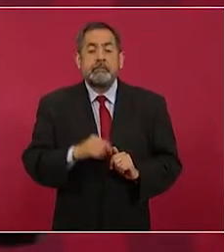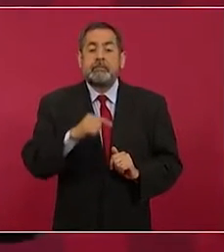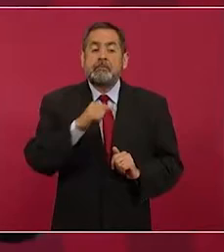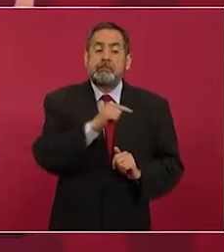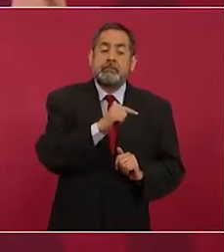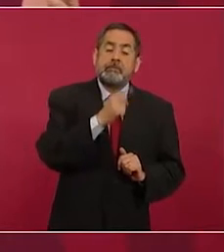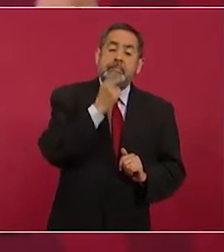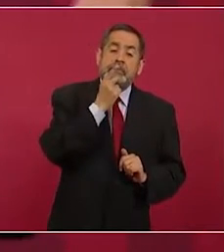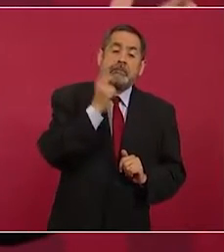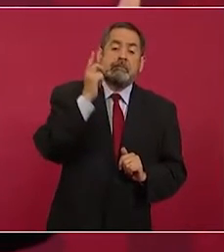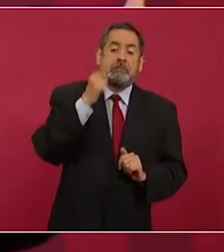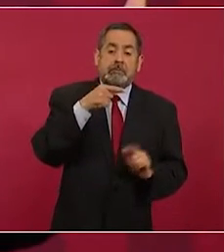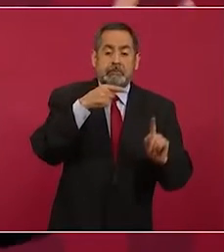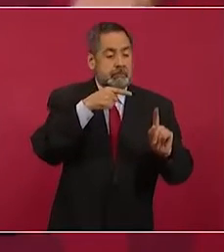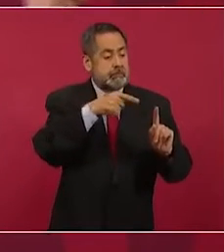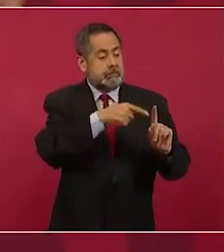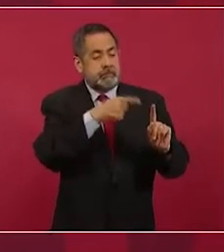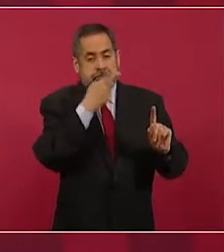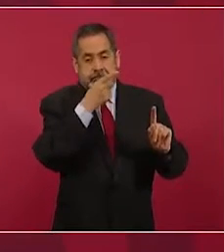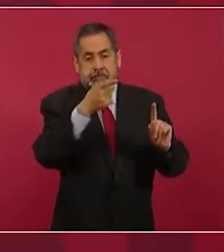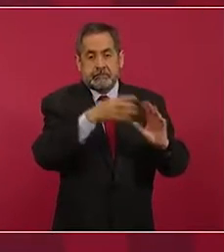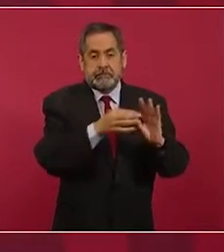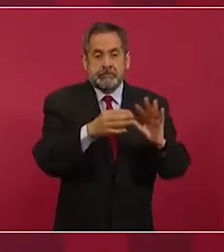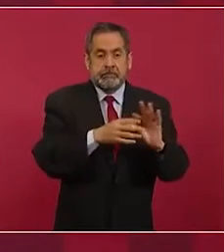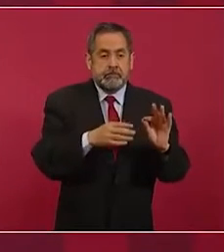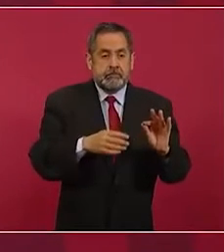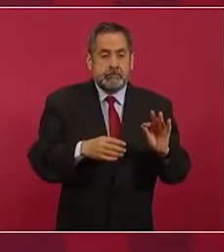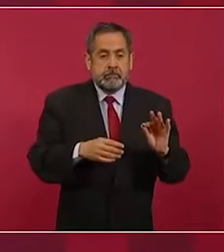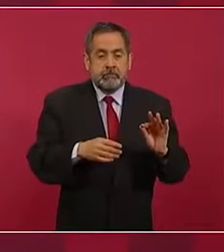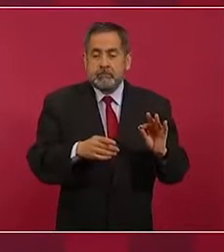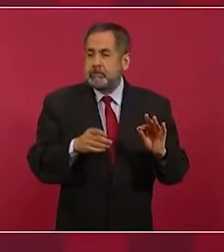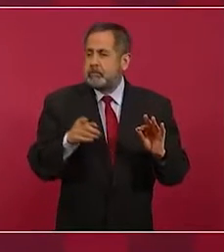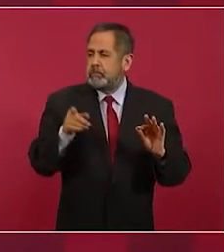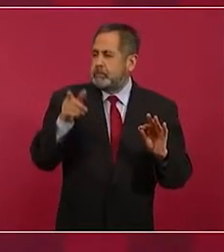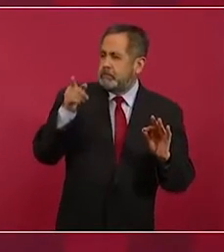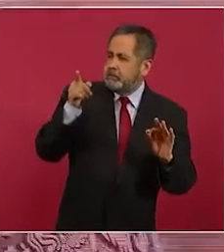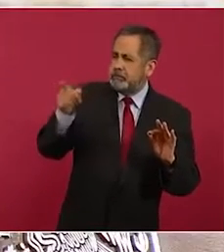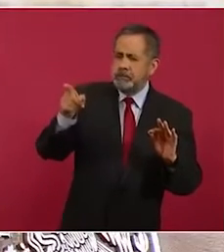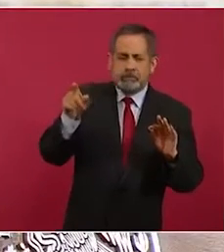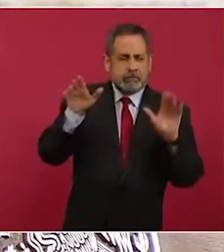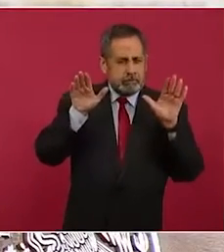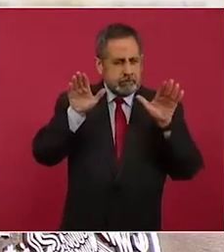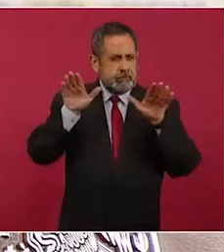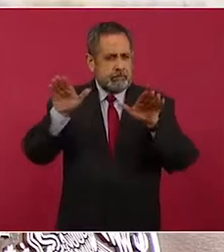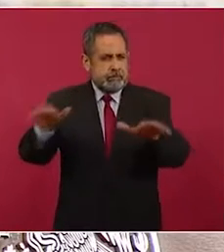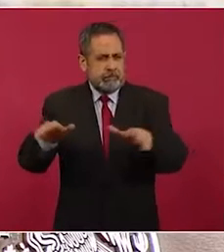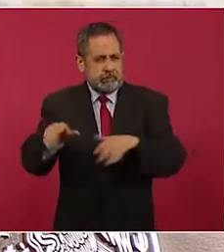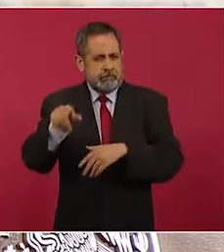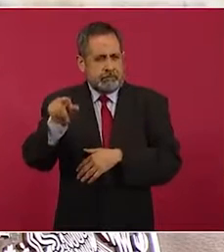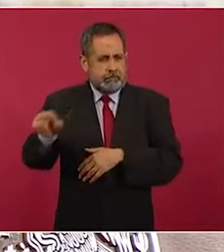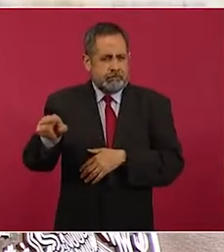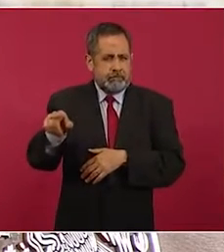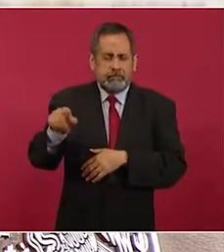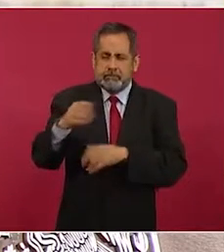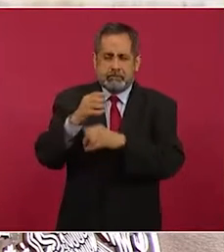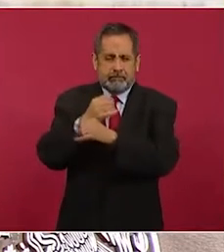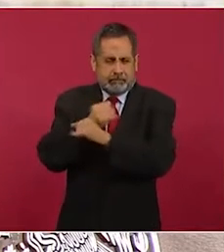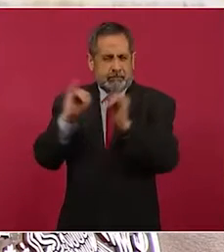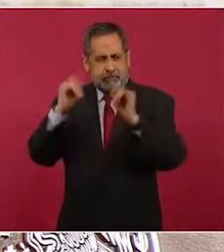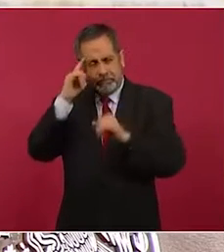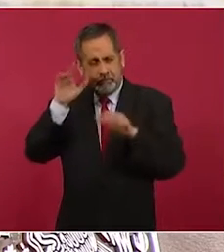que los que habían asistido a la inauguración del aeropuerto eran